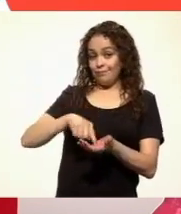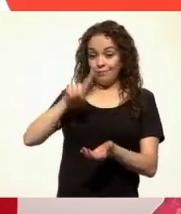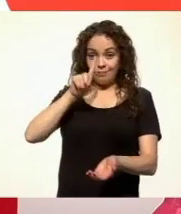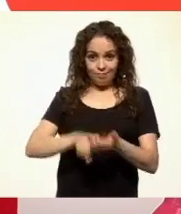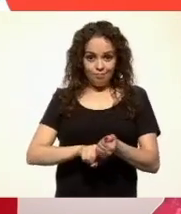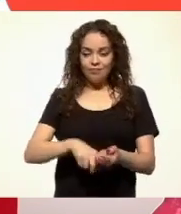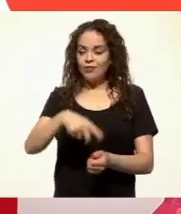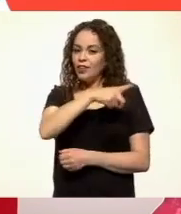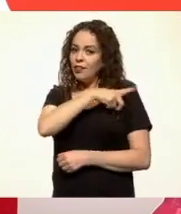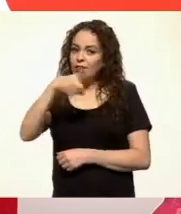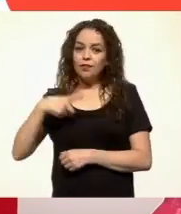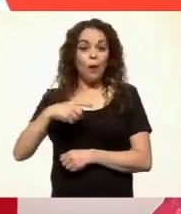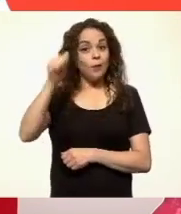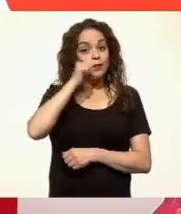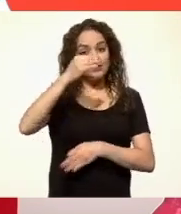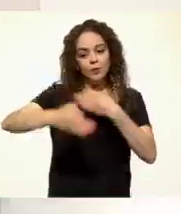todas las atenciones.